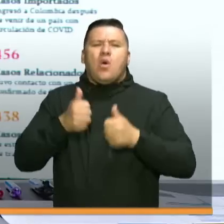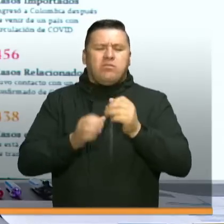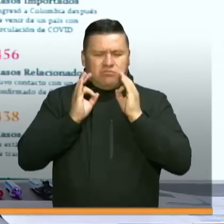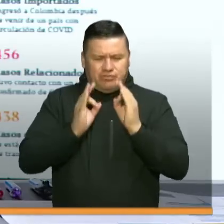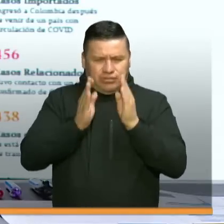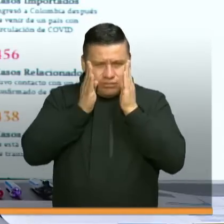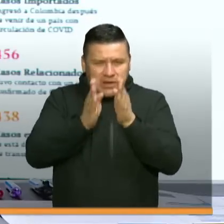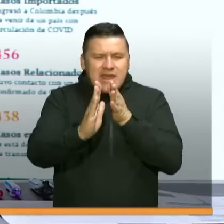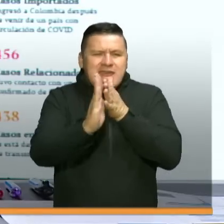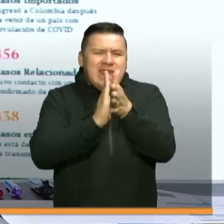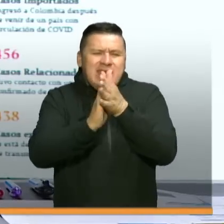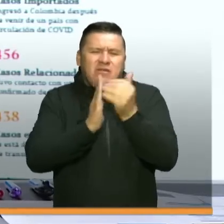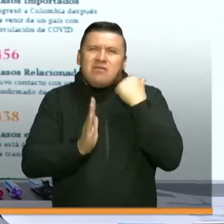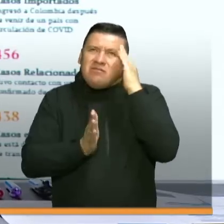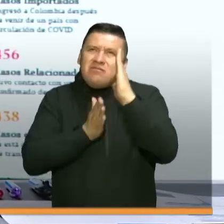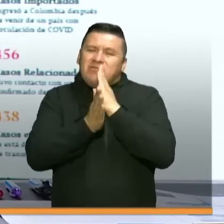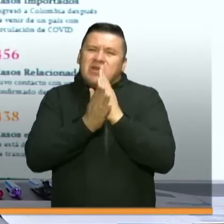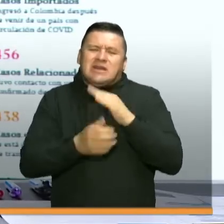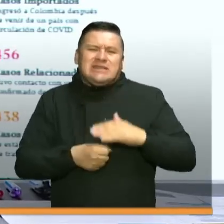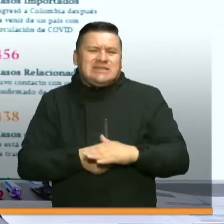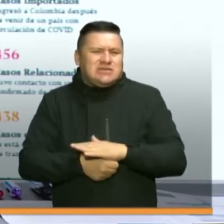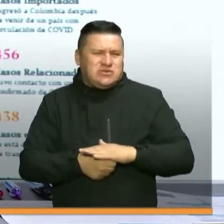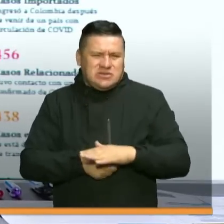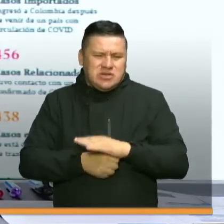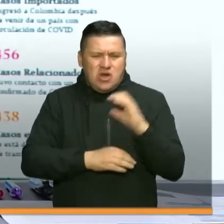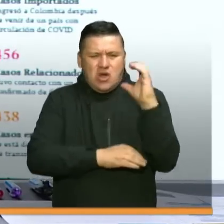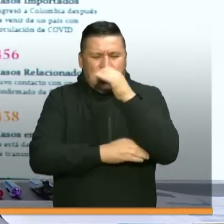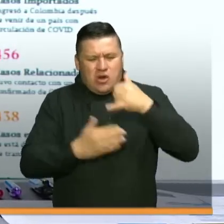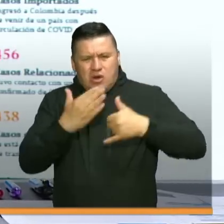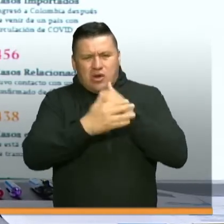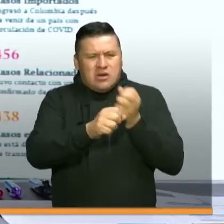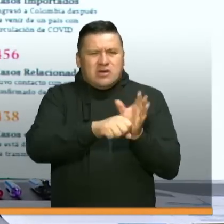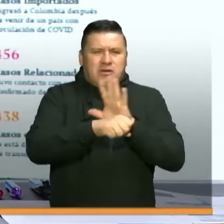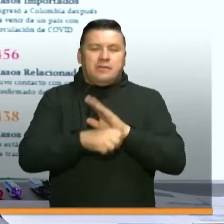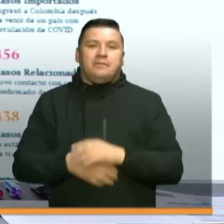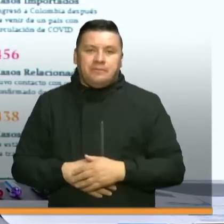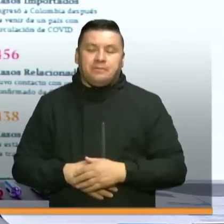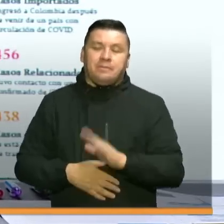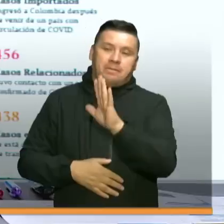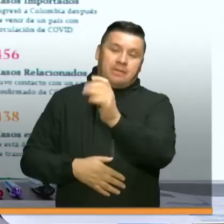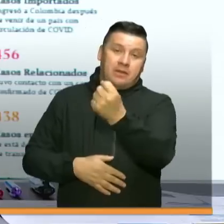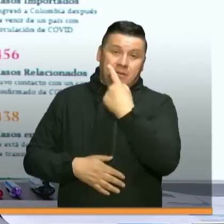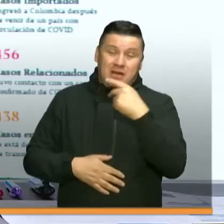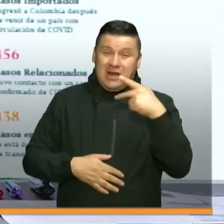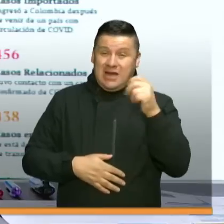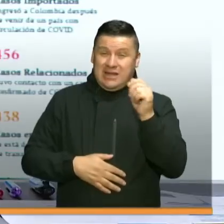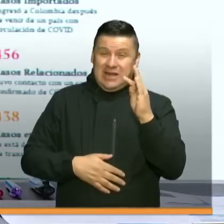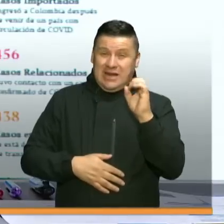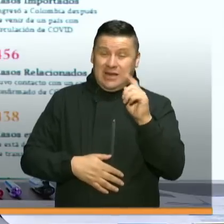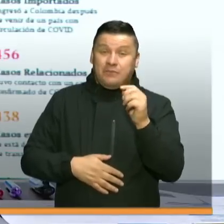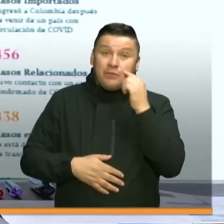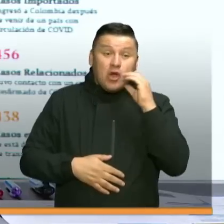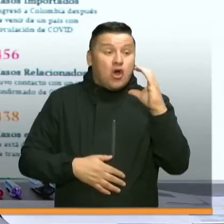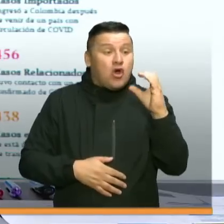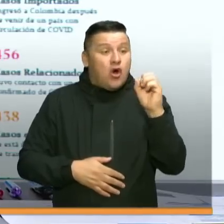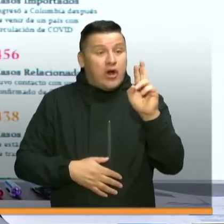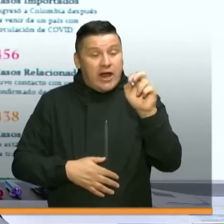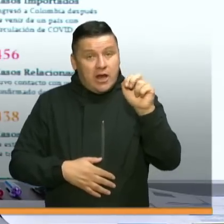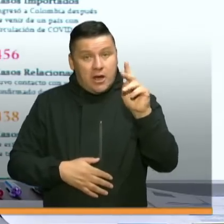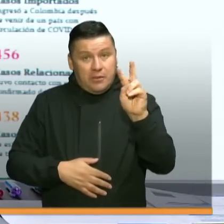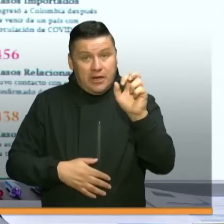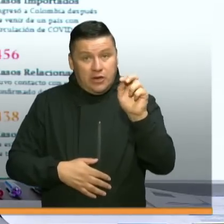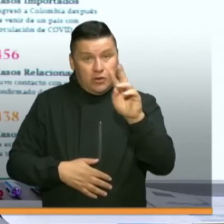oficiales para informarme sobre la situación del país en el coronavirus? Catalina, de nuevo, coronaviruscolombia